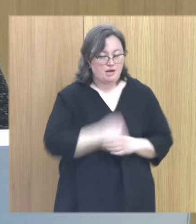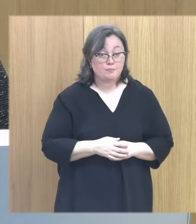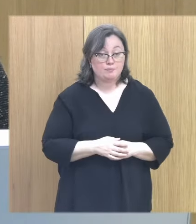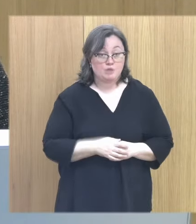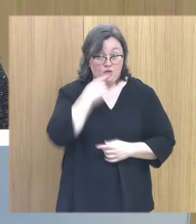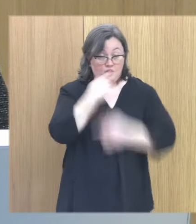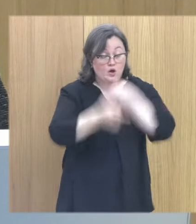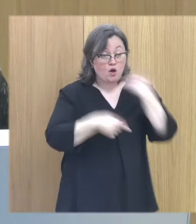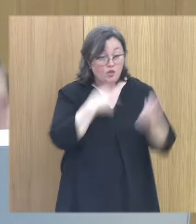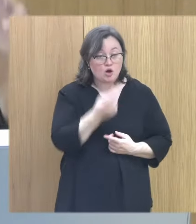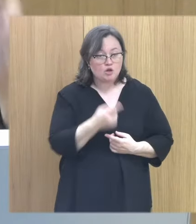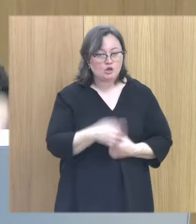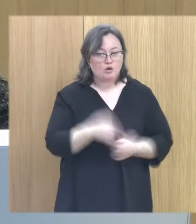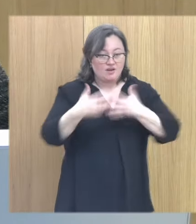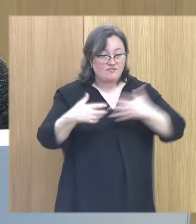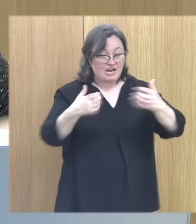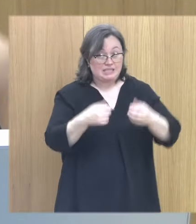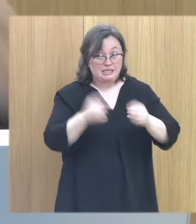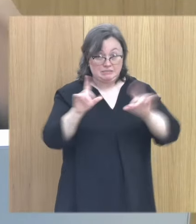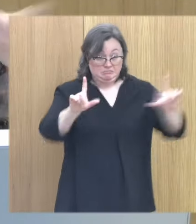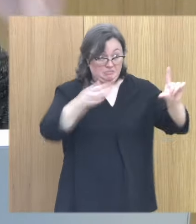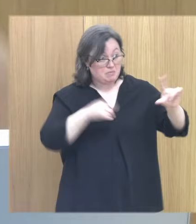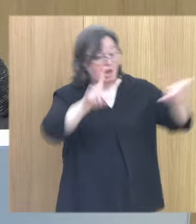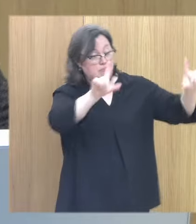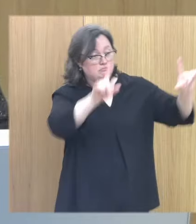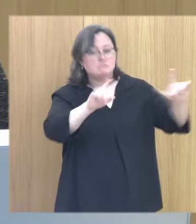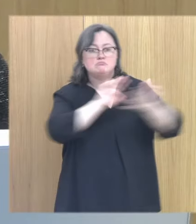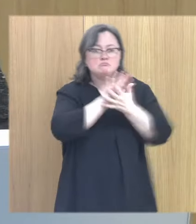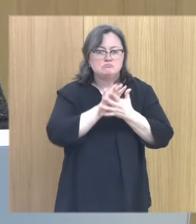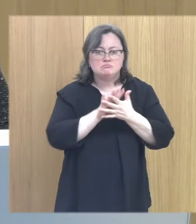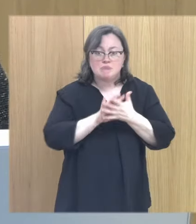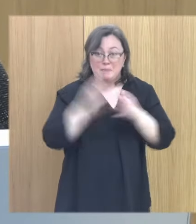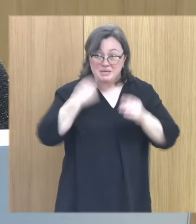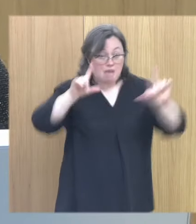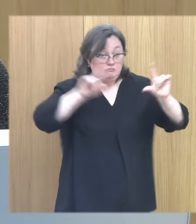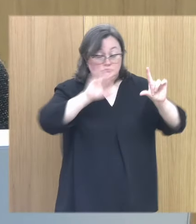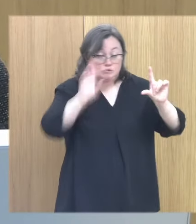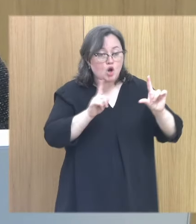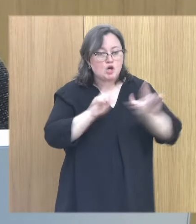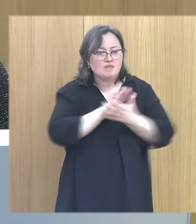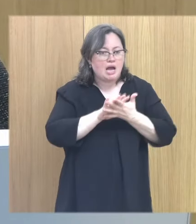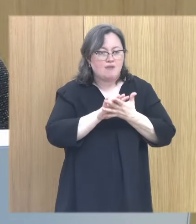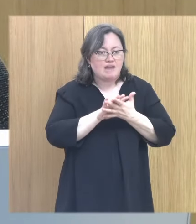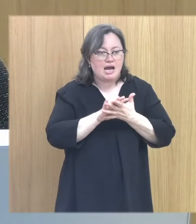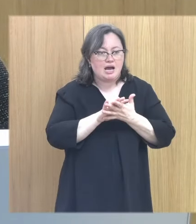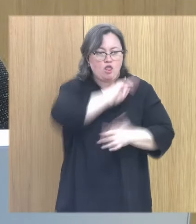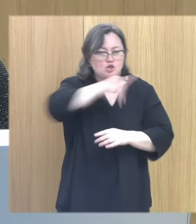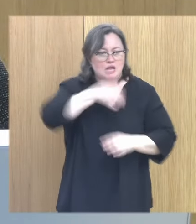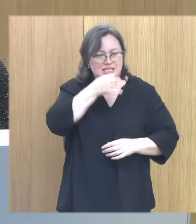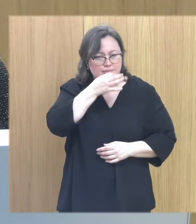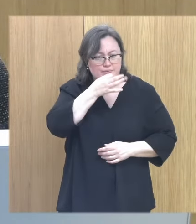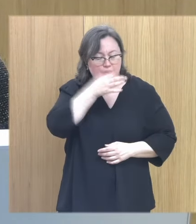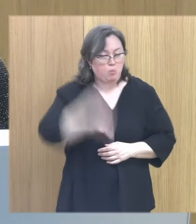Esto que estoy diciendo, ya os digo, yo con esta transparencia podría, solo con esta transparencia podría dedicar, poder consumir las dos horas que